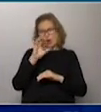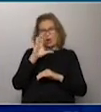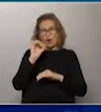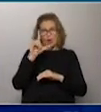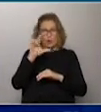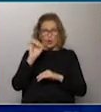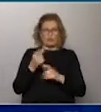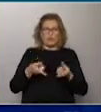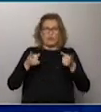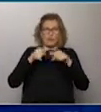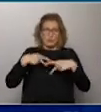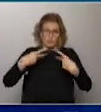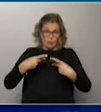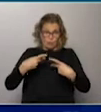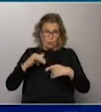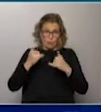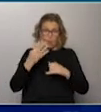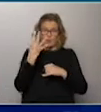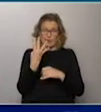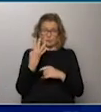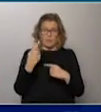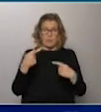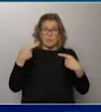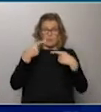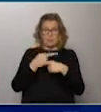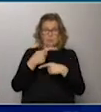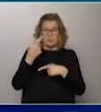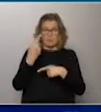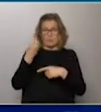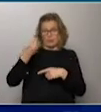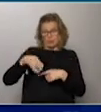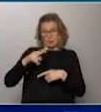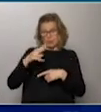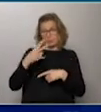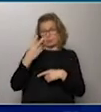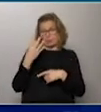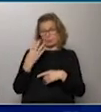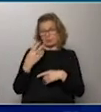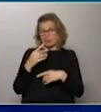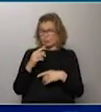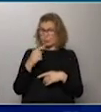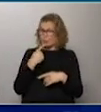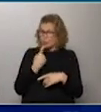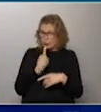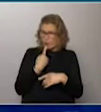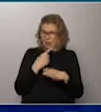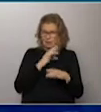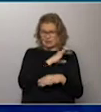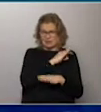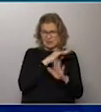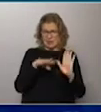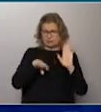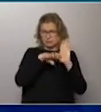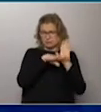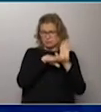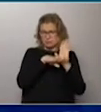después de la pandemia, jugó cuatro partidos, perdió dos y empató dos. Corre riesgo su permanencia en la principal divisional chilena. Exactamente. No